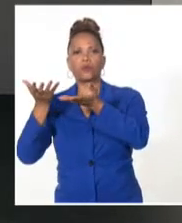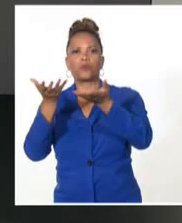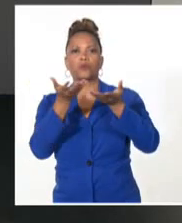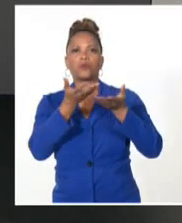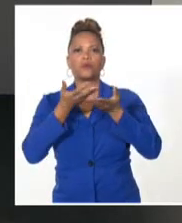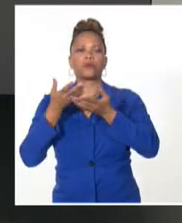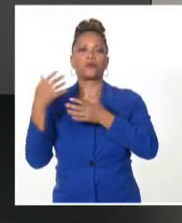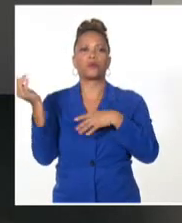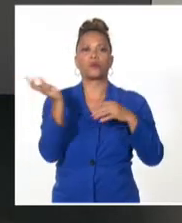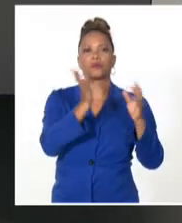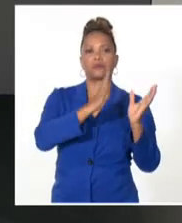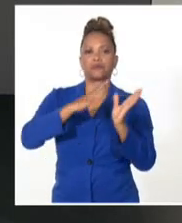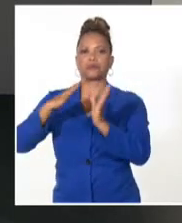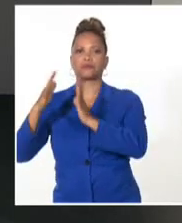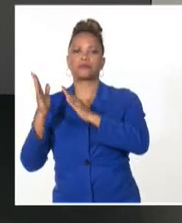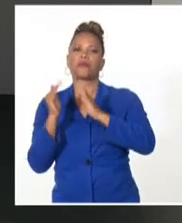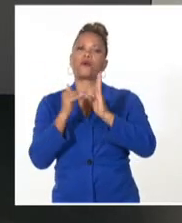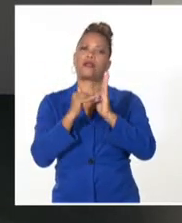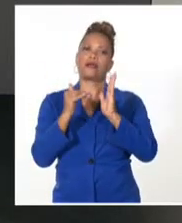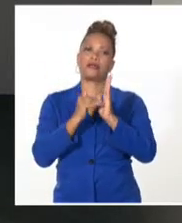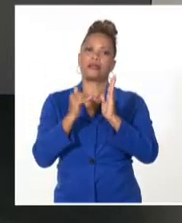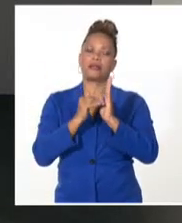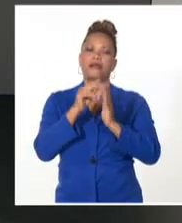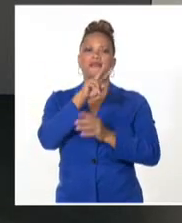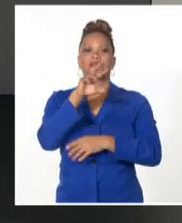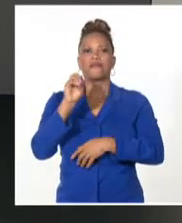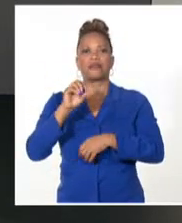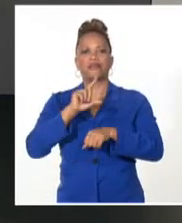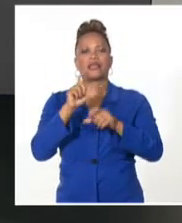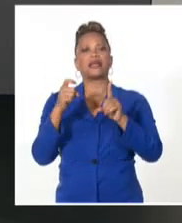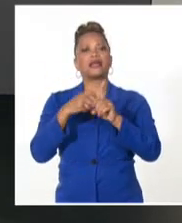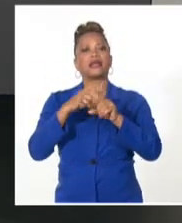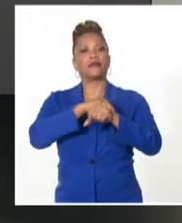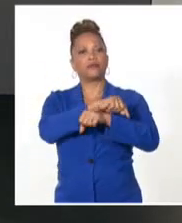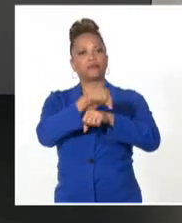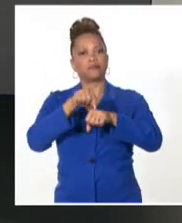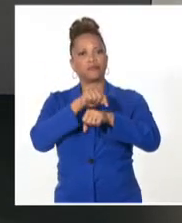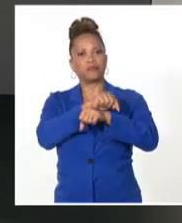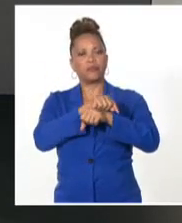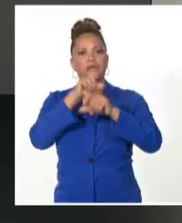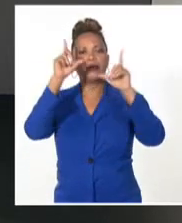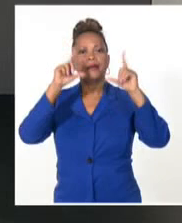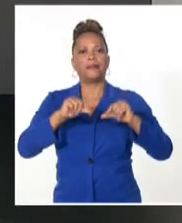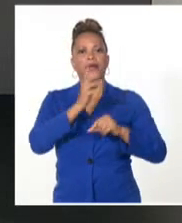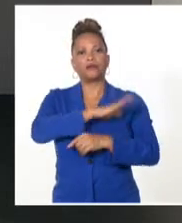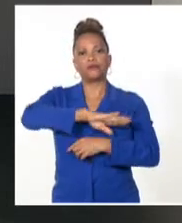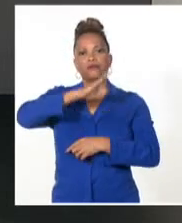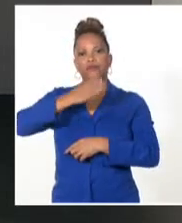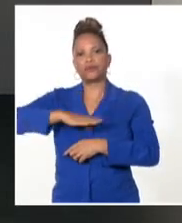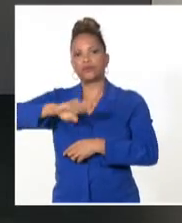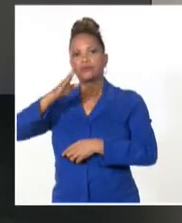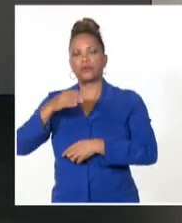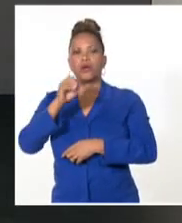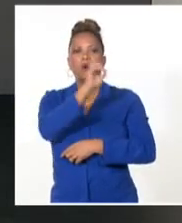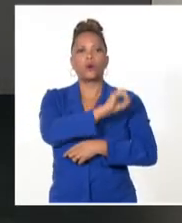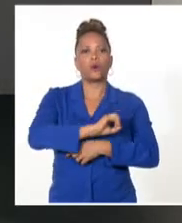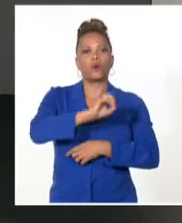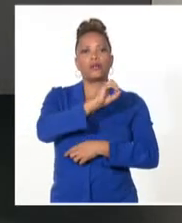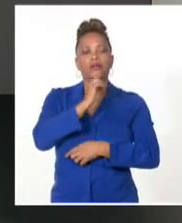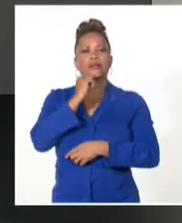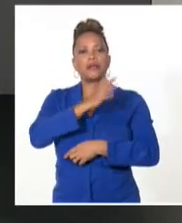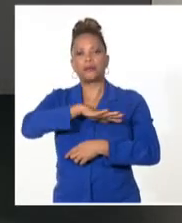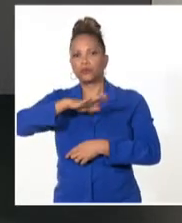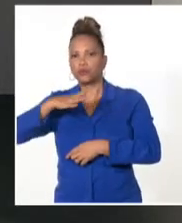de brisas en horas de la tarde hasta 20 kilómetros por hora. Se mantendrá el poco oleaje en ambos litorales orientales y habrá mar